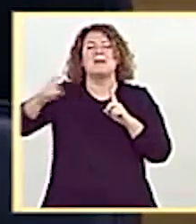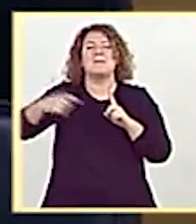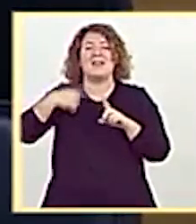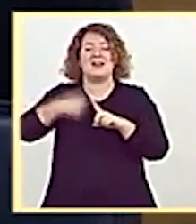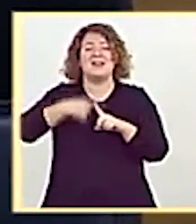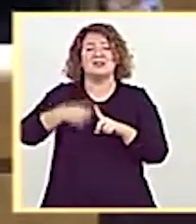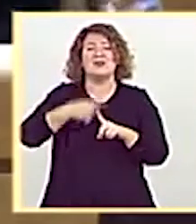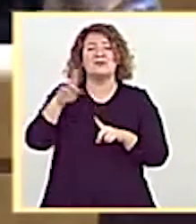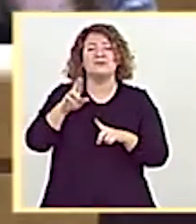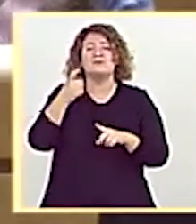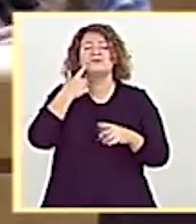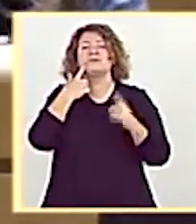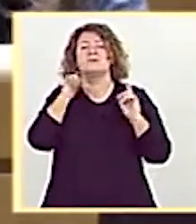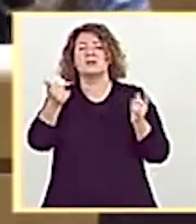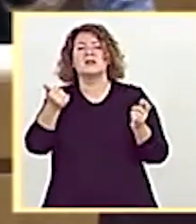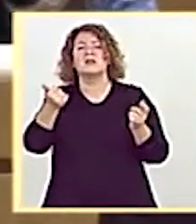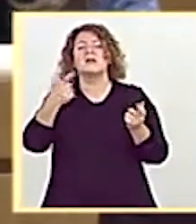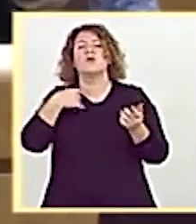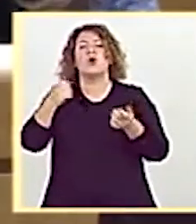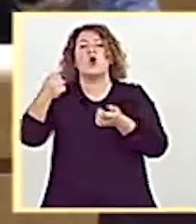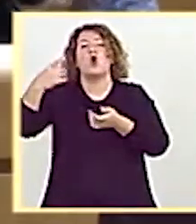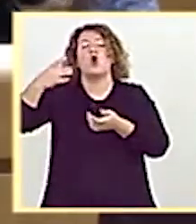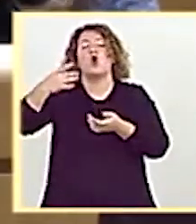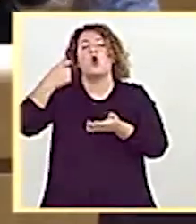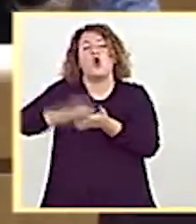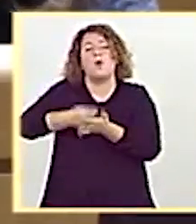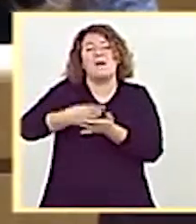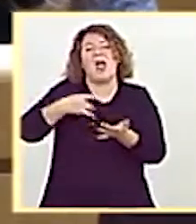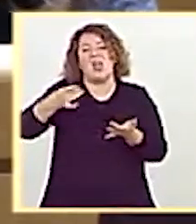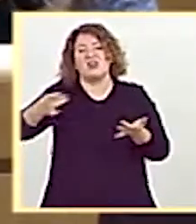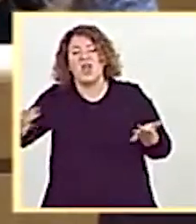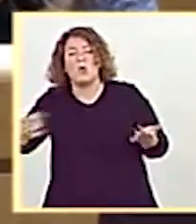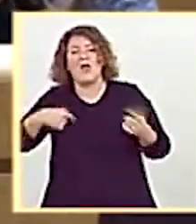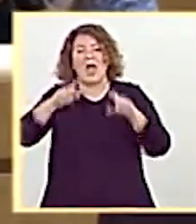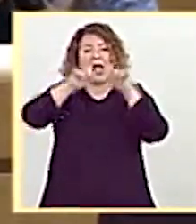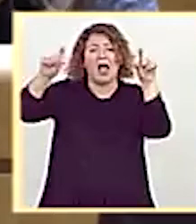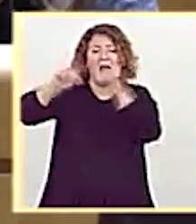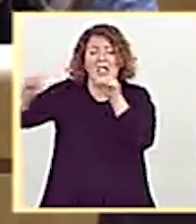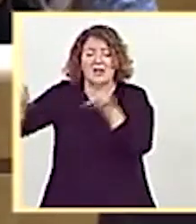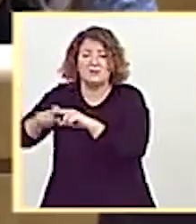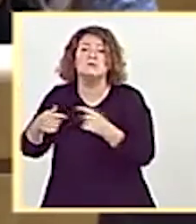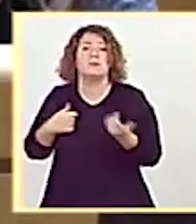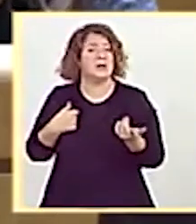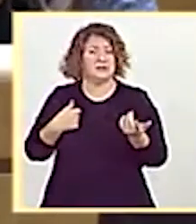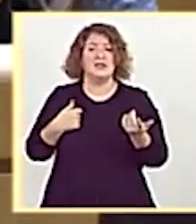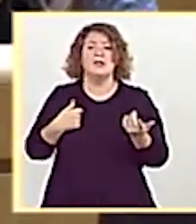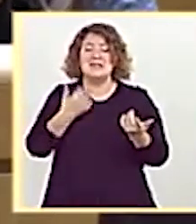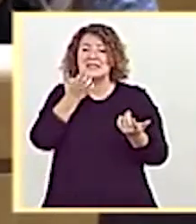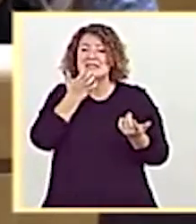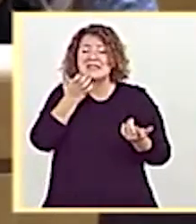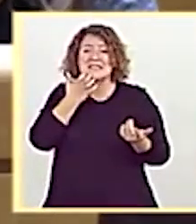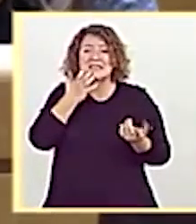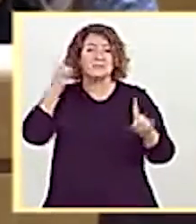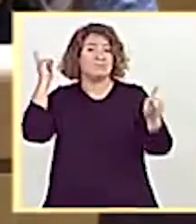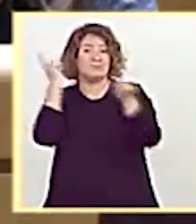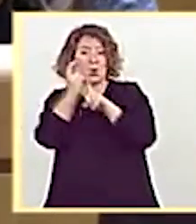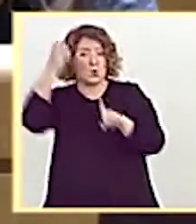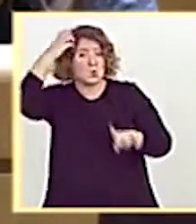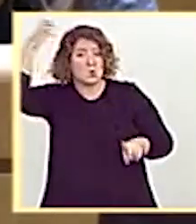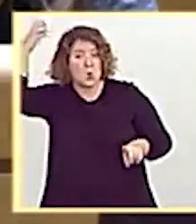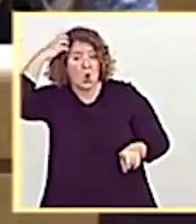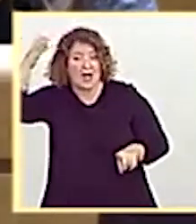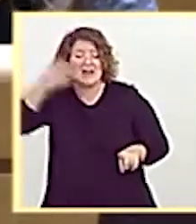irá comprando nuestra deuda y la de nuestras empresas. Los empresarios le han advertido públicamente que si se ataca a la monarquía y a la